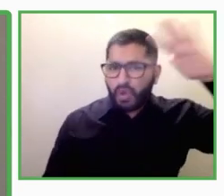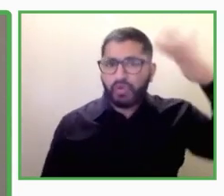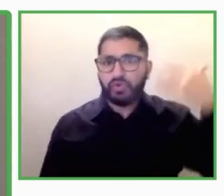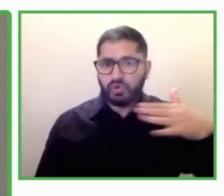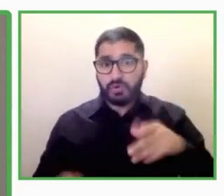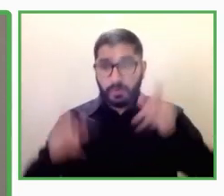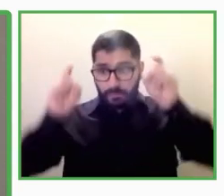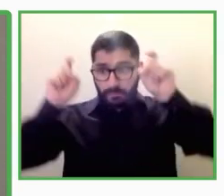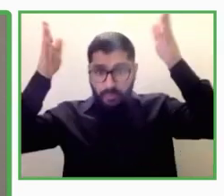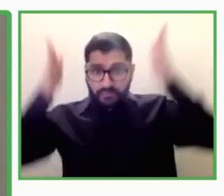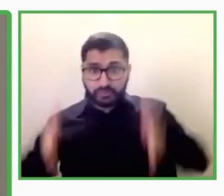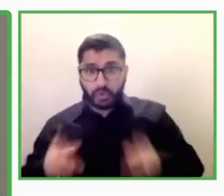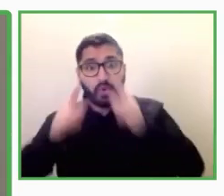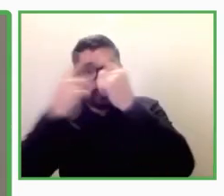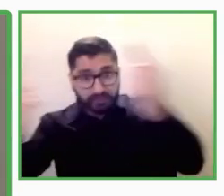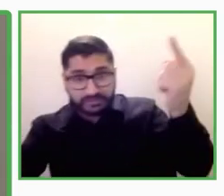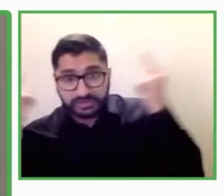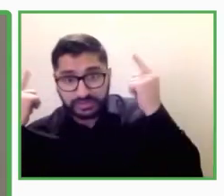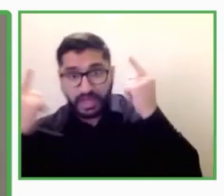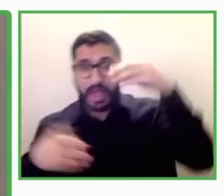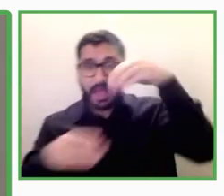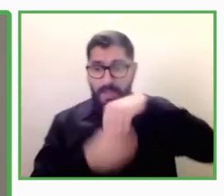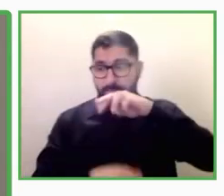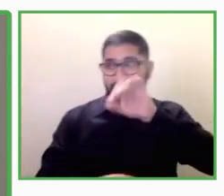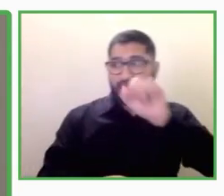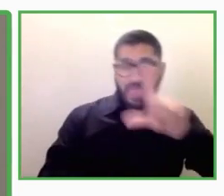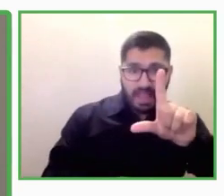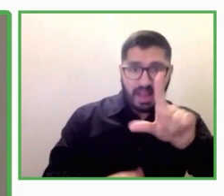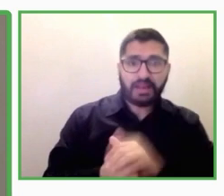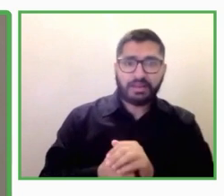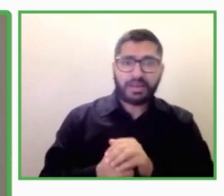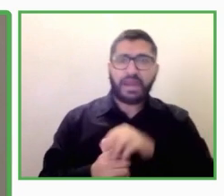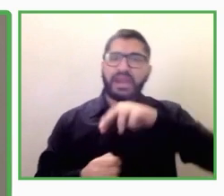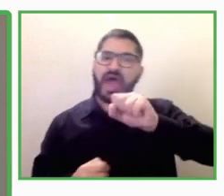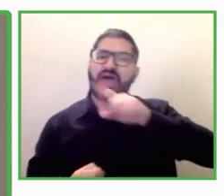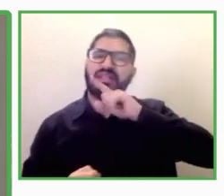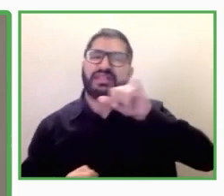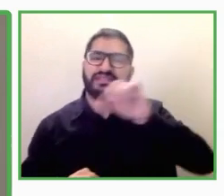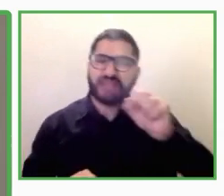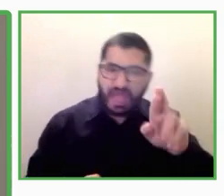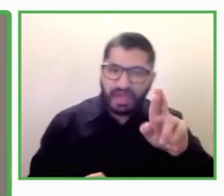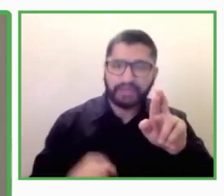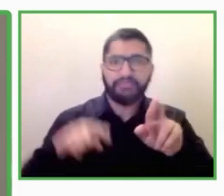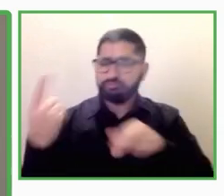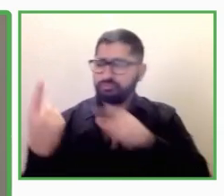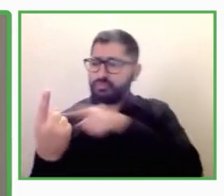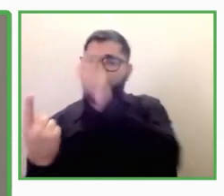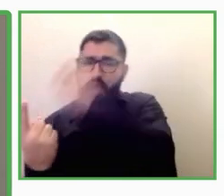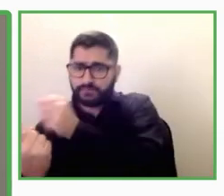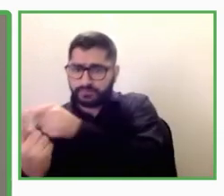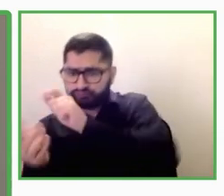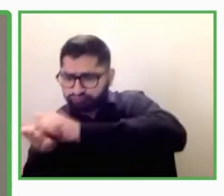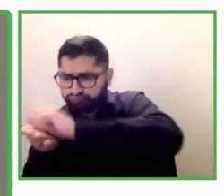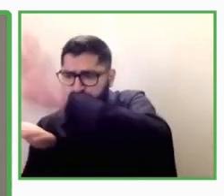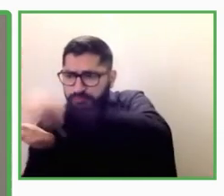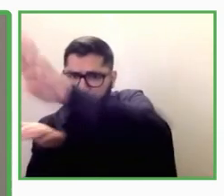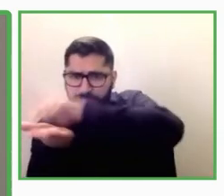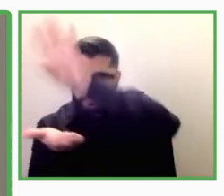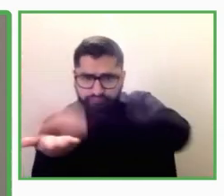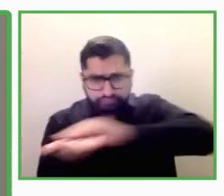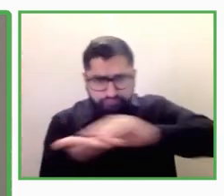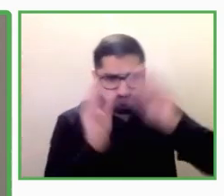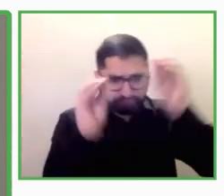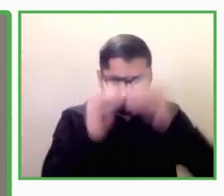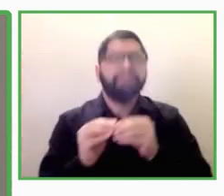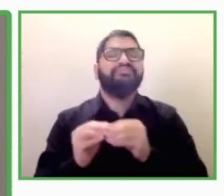más de 15 años tiene una línea de investigación principal con más de 20 publicaciones que es el Derecho de la Discapacidad. Él es